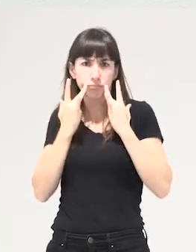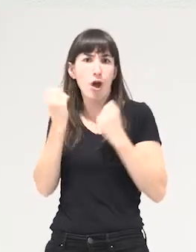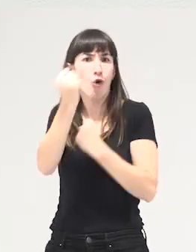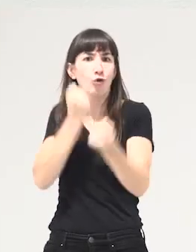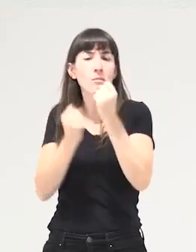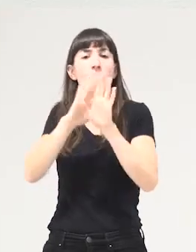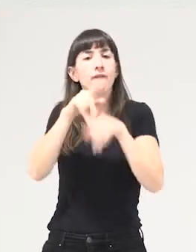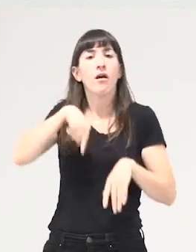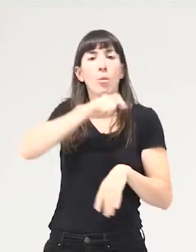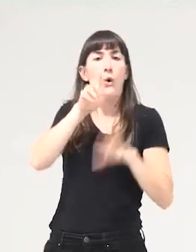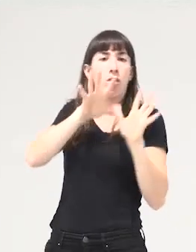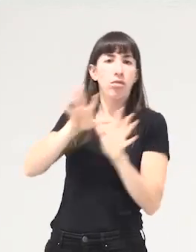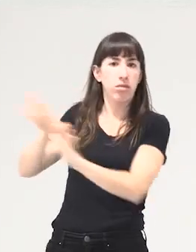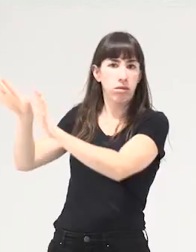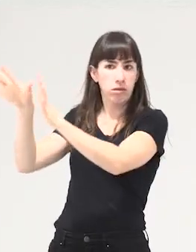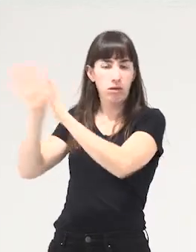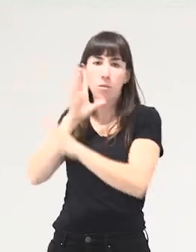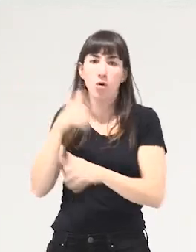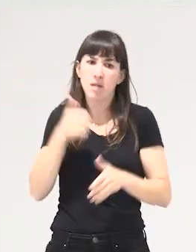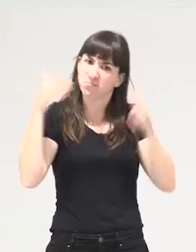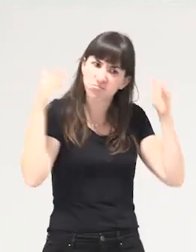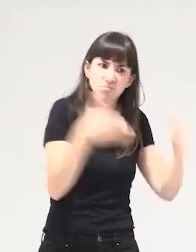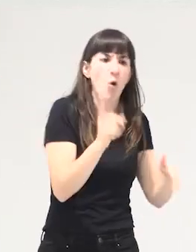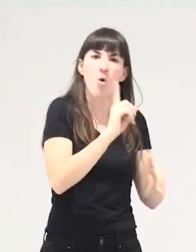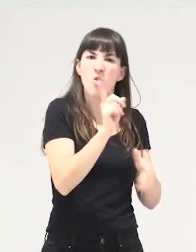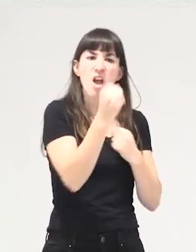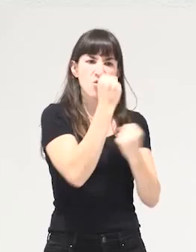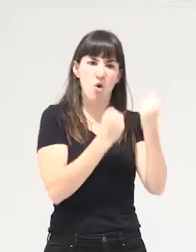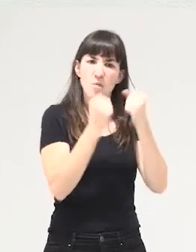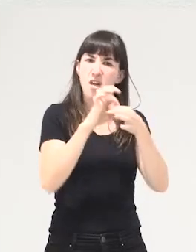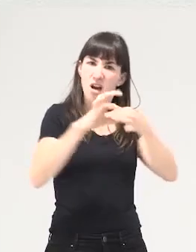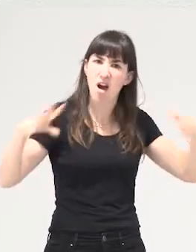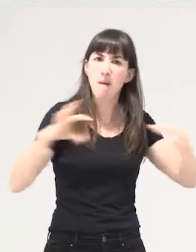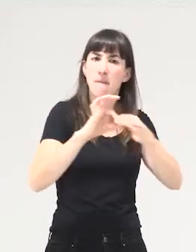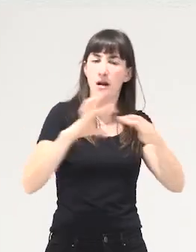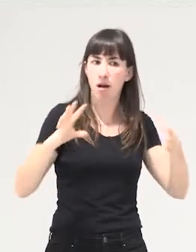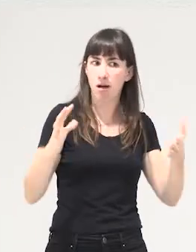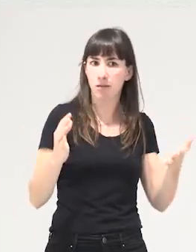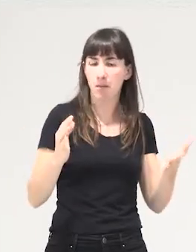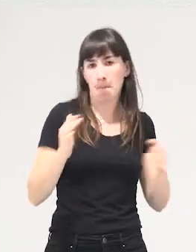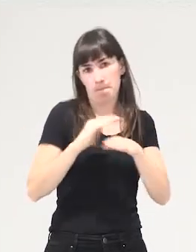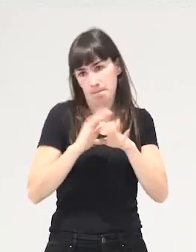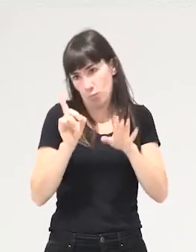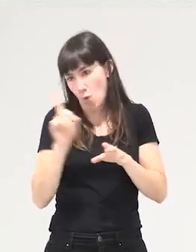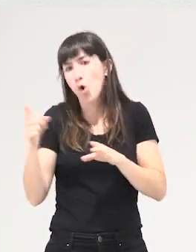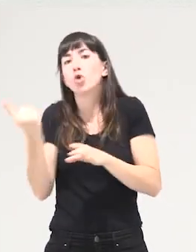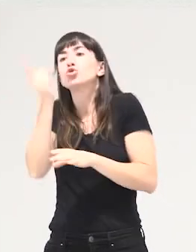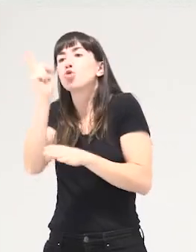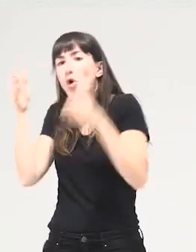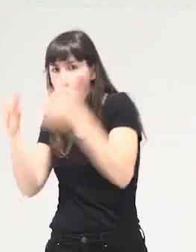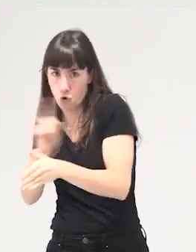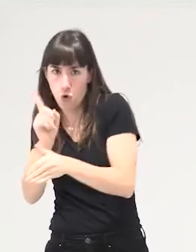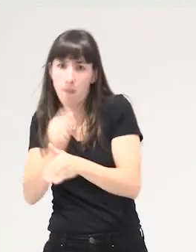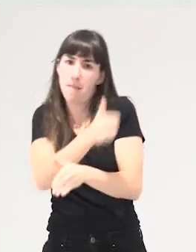un poco demasiado de lado en este intento de no decir que economía es solo eso entonces economía no es solo eso pero desde